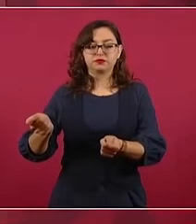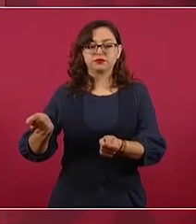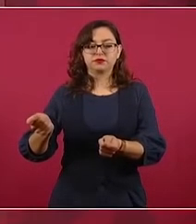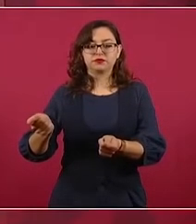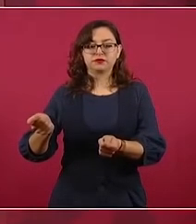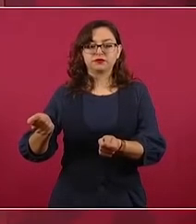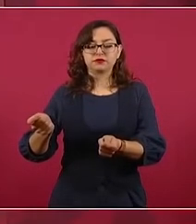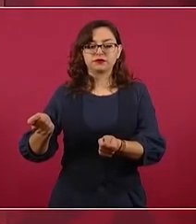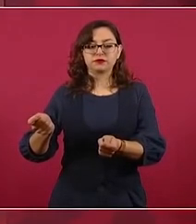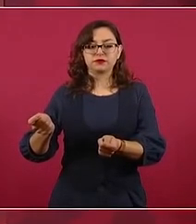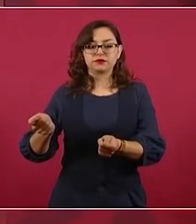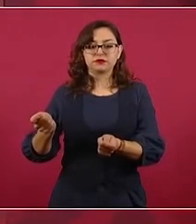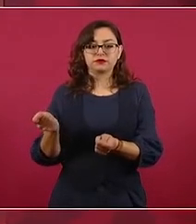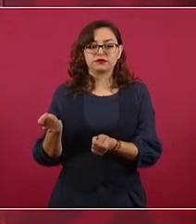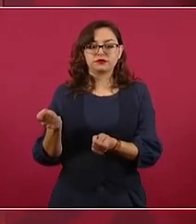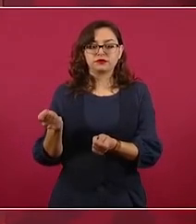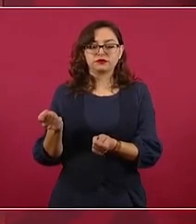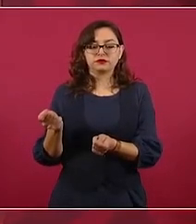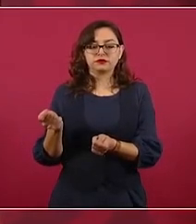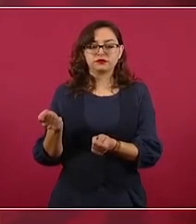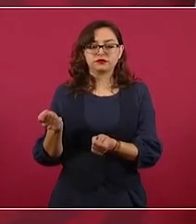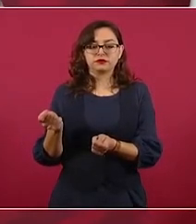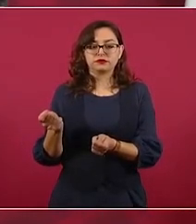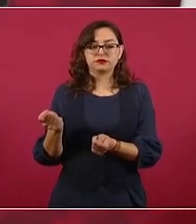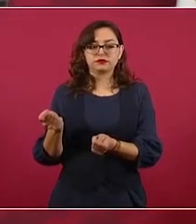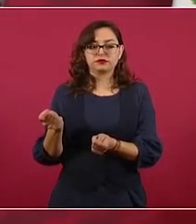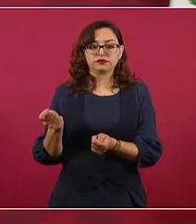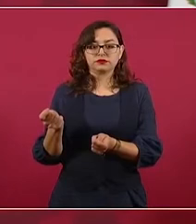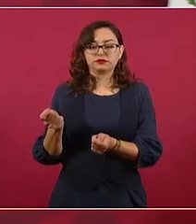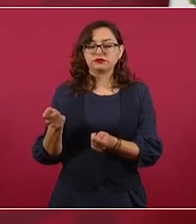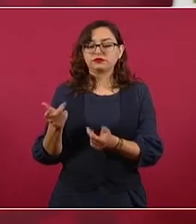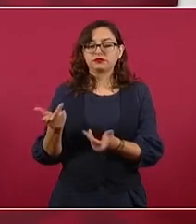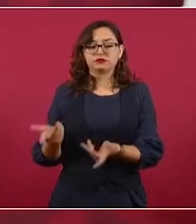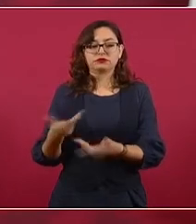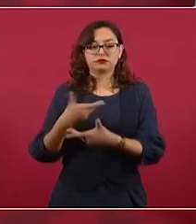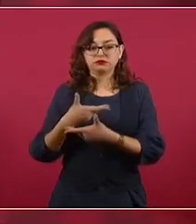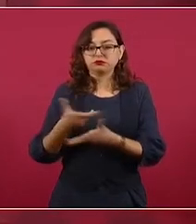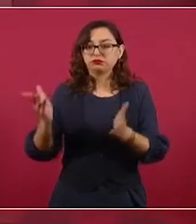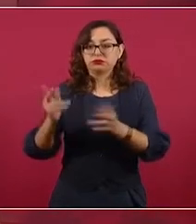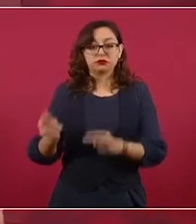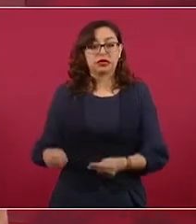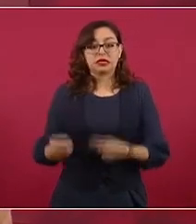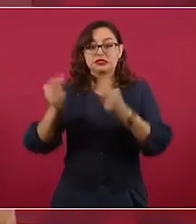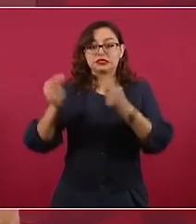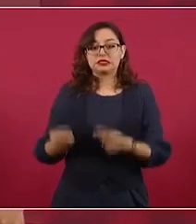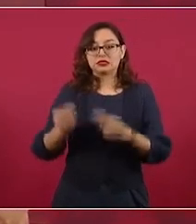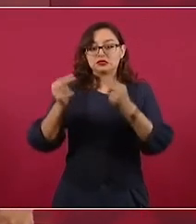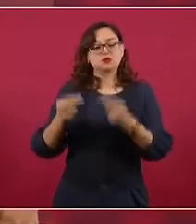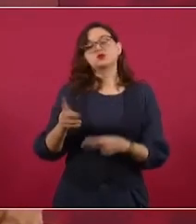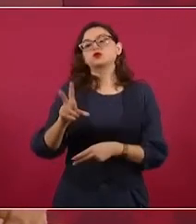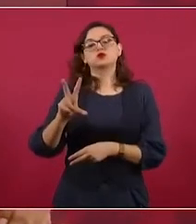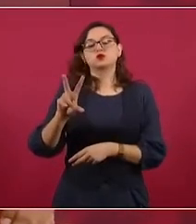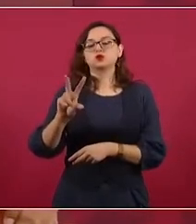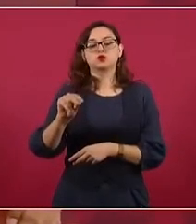va a tener fines de lucro. Lo que queremos